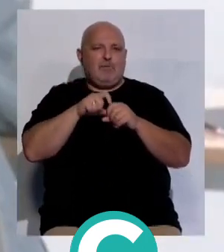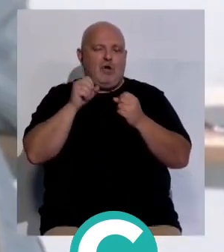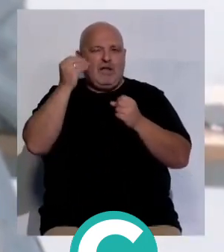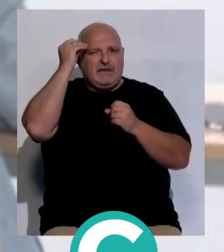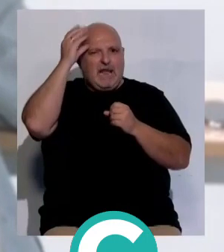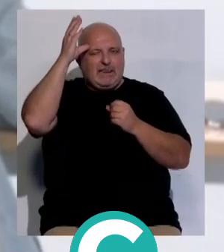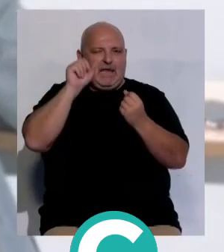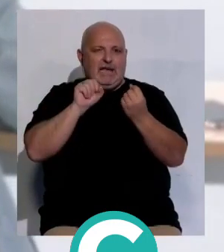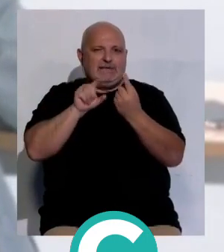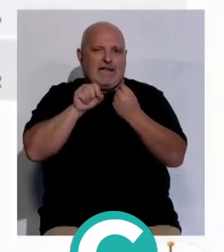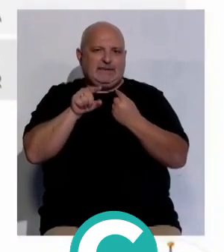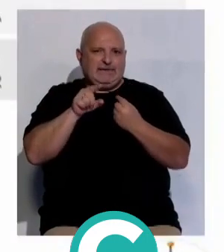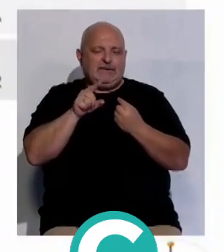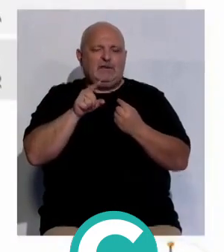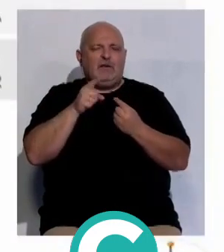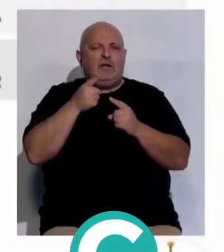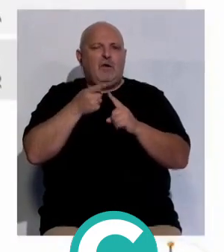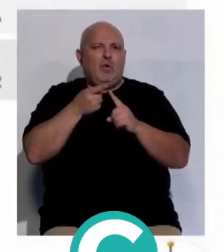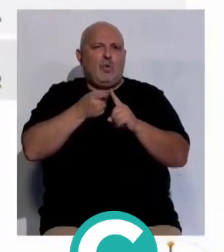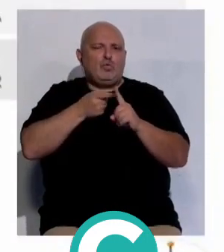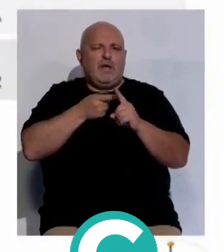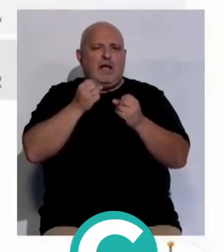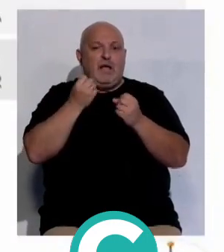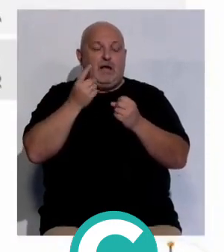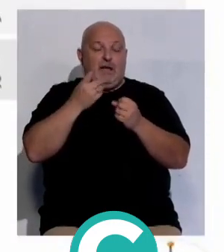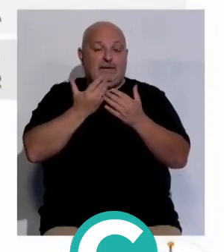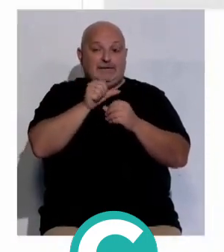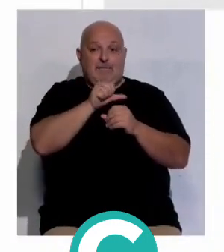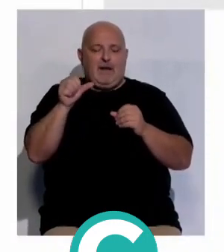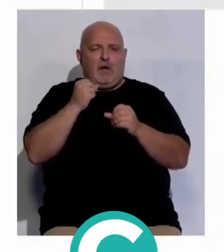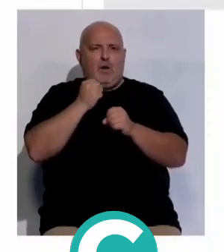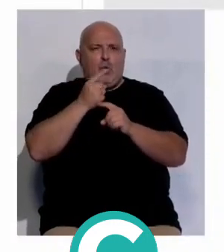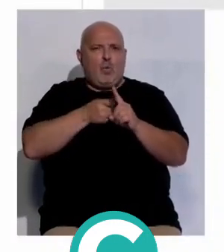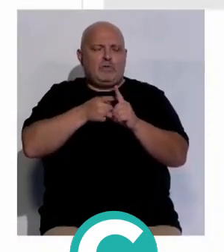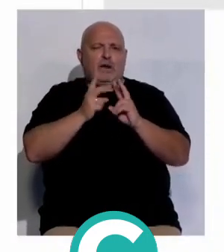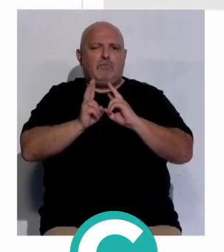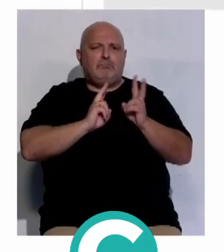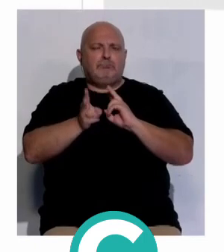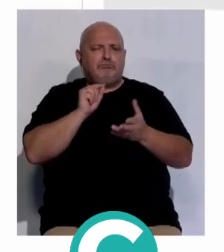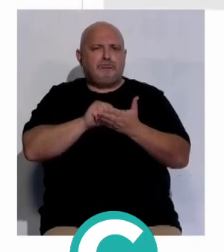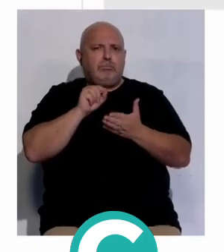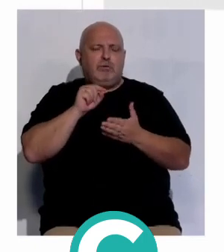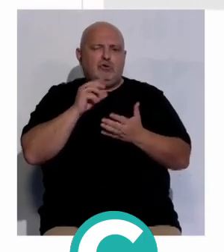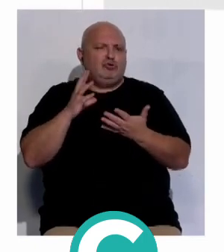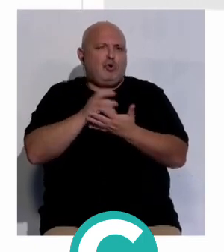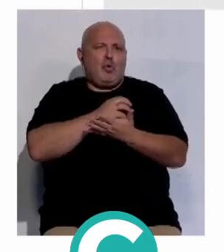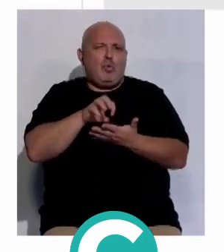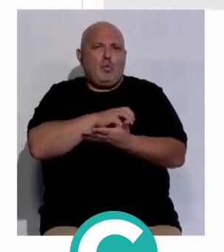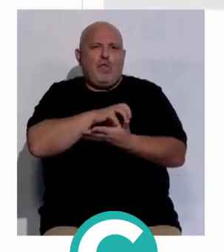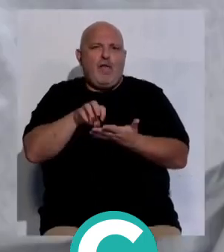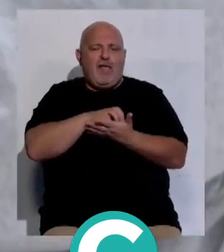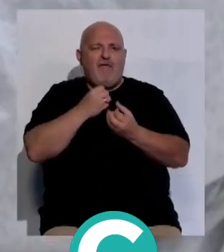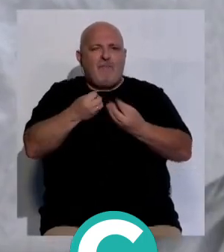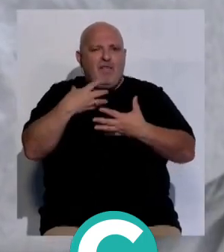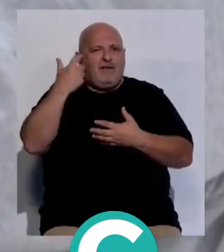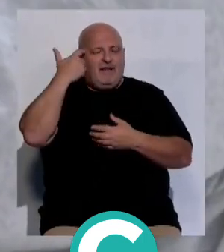asistencia para los universitarios. Un medio interactivo que desde esta semana está operativo para responder de inmediato a todas las necesidades de